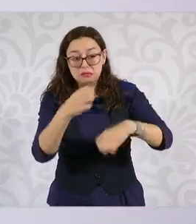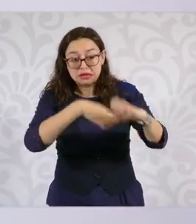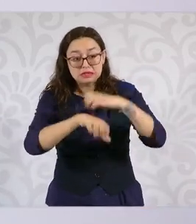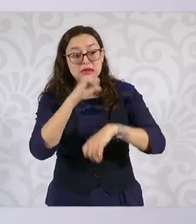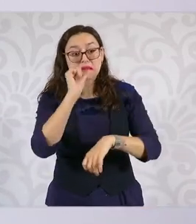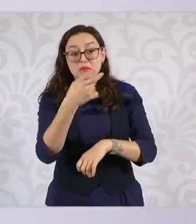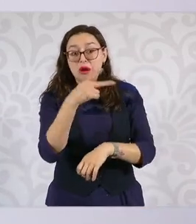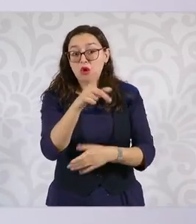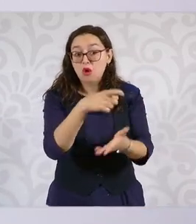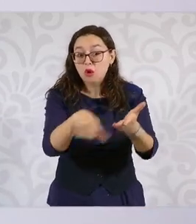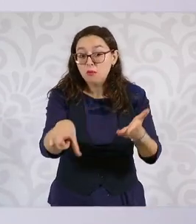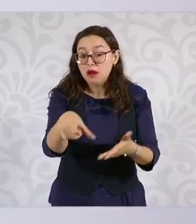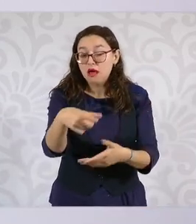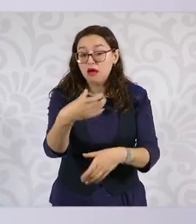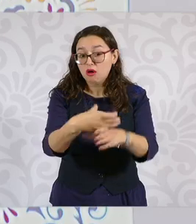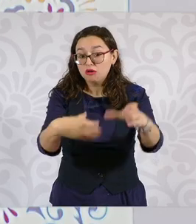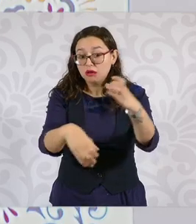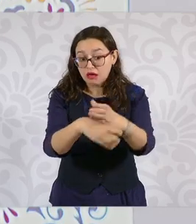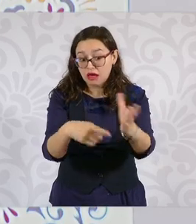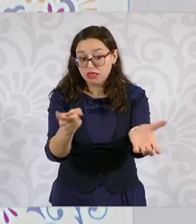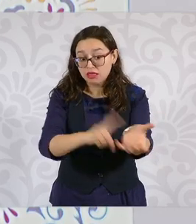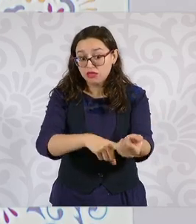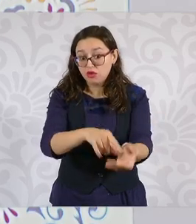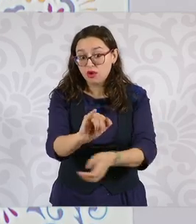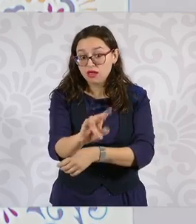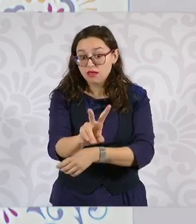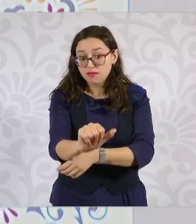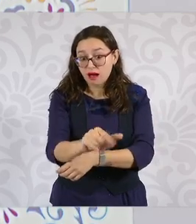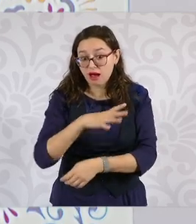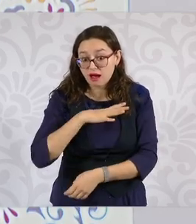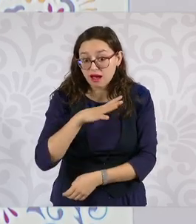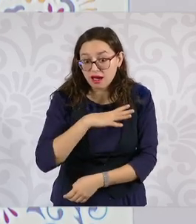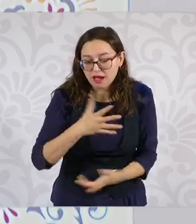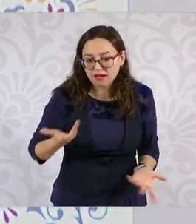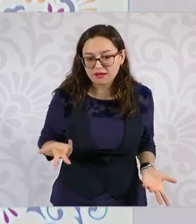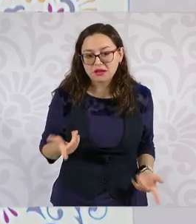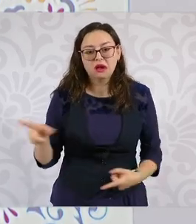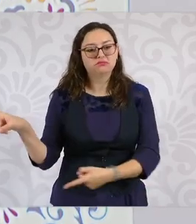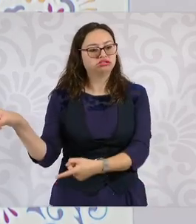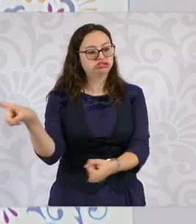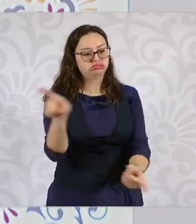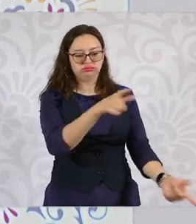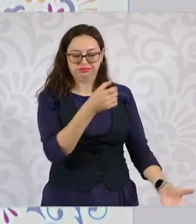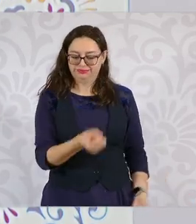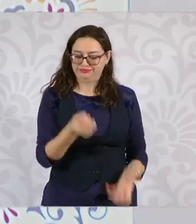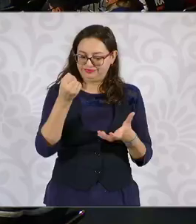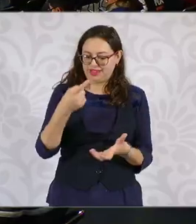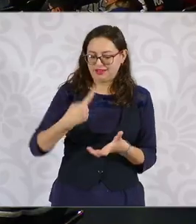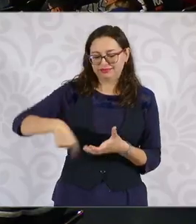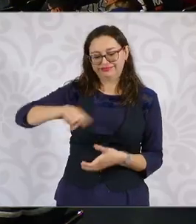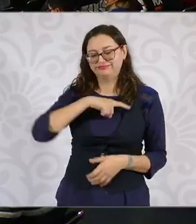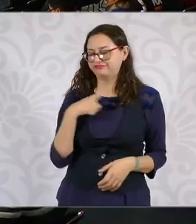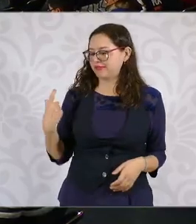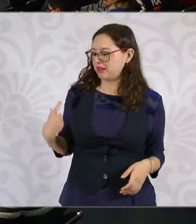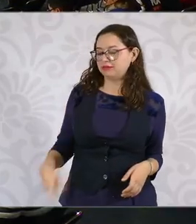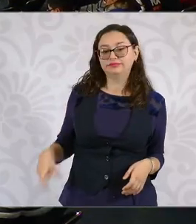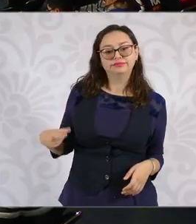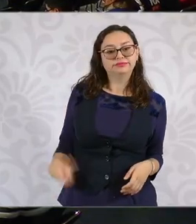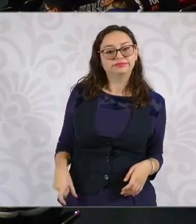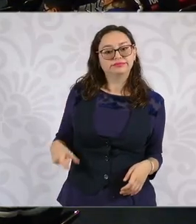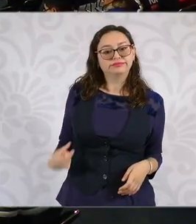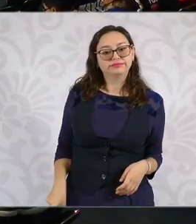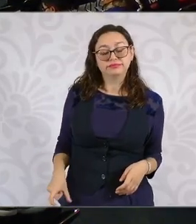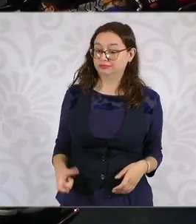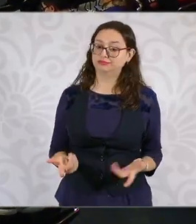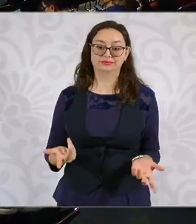Pues no puede ser que las y los servidores públicos tengamos salarios que excedan el salario de la